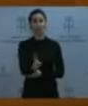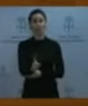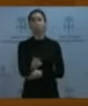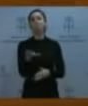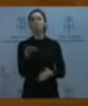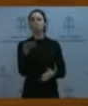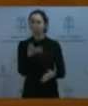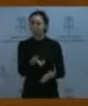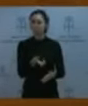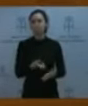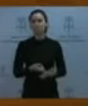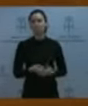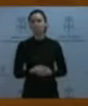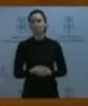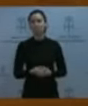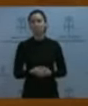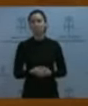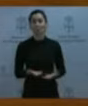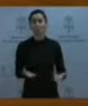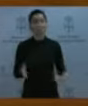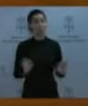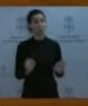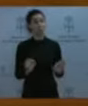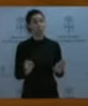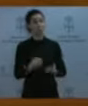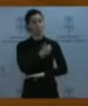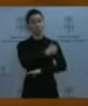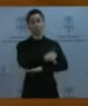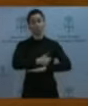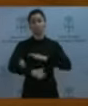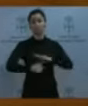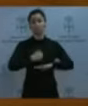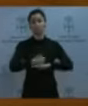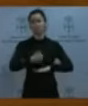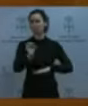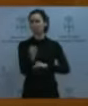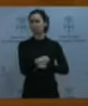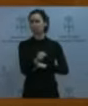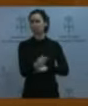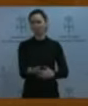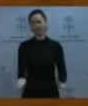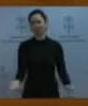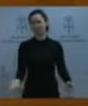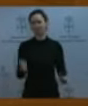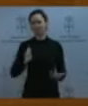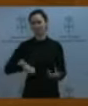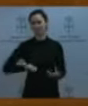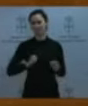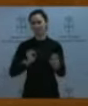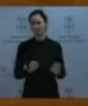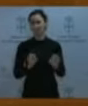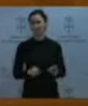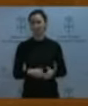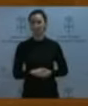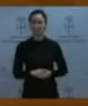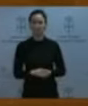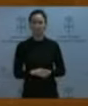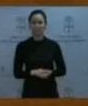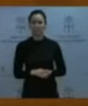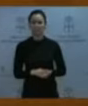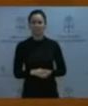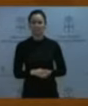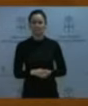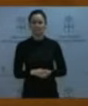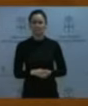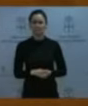O las sentencias del Tribunal Supremo no nos las creemos. Sí, está clarísimo. Negro sobre blanco. Por tanto,